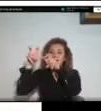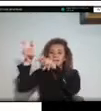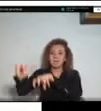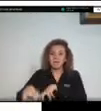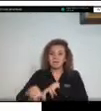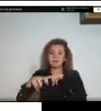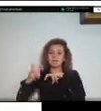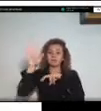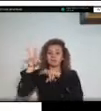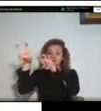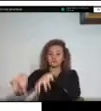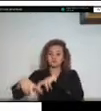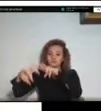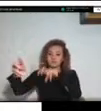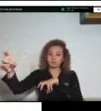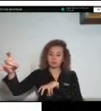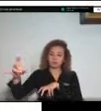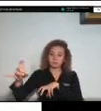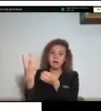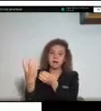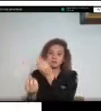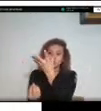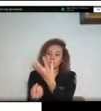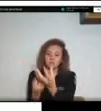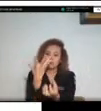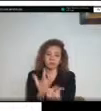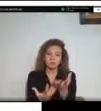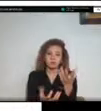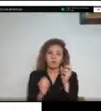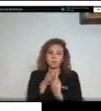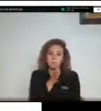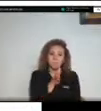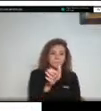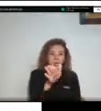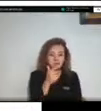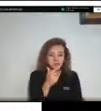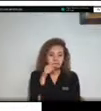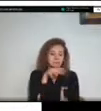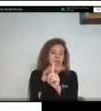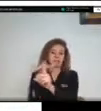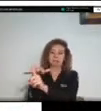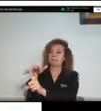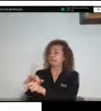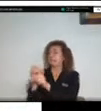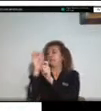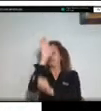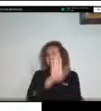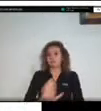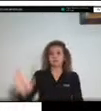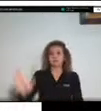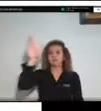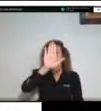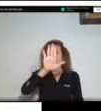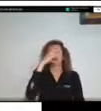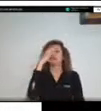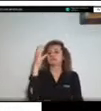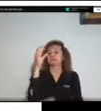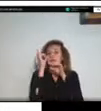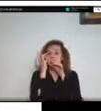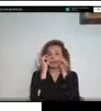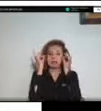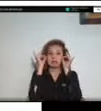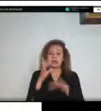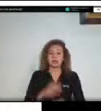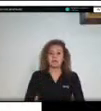para uso pastoril tenemos piscícolas bueno en fin todo el territorio colombiano pues como nosotros dependemos del